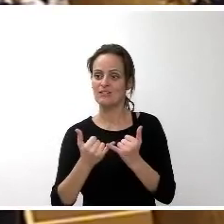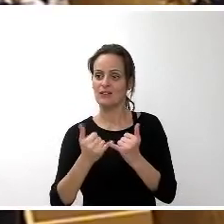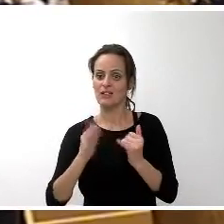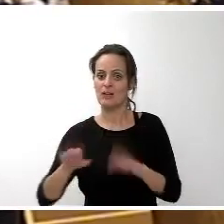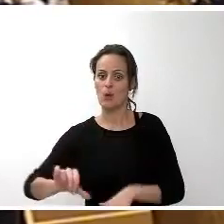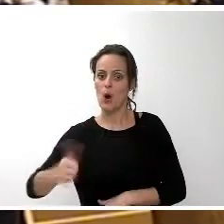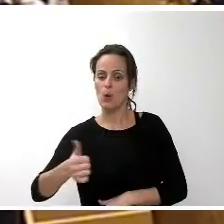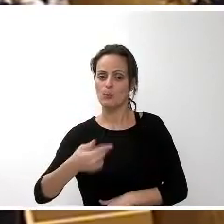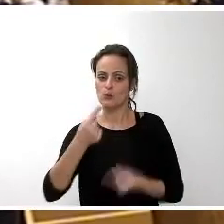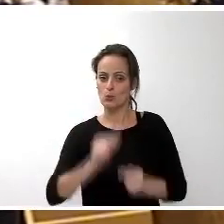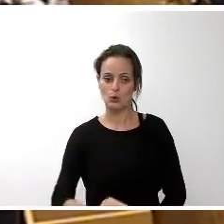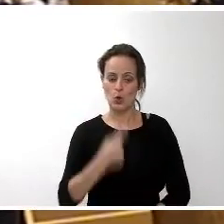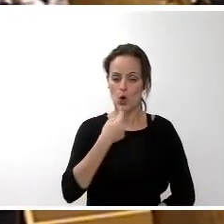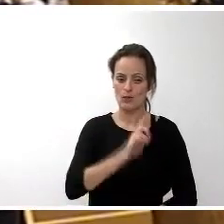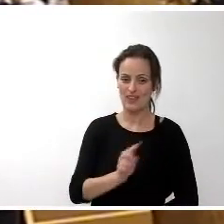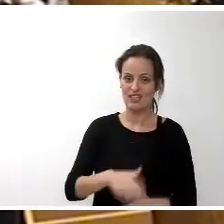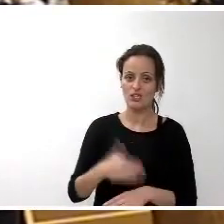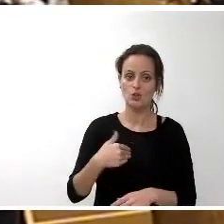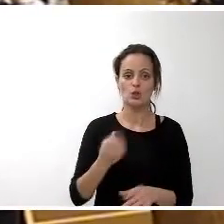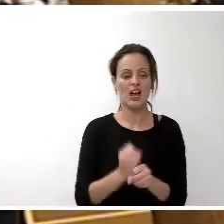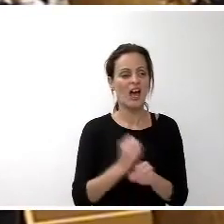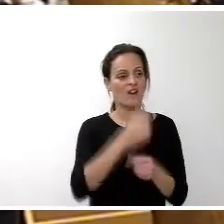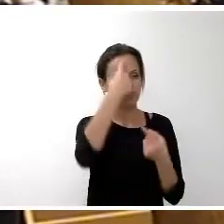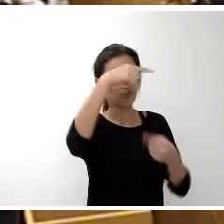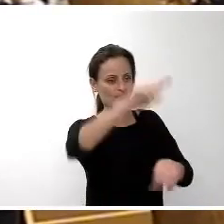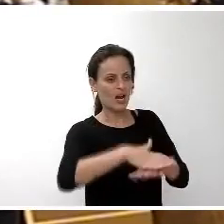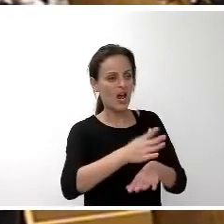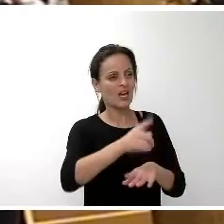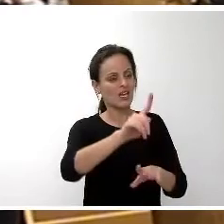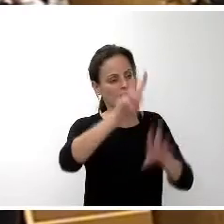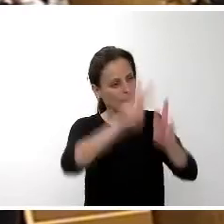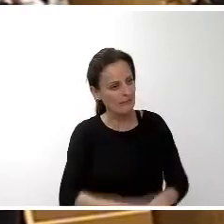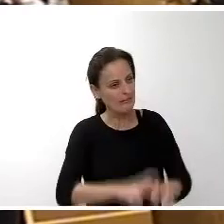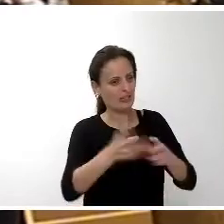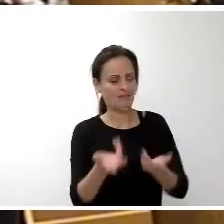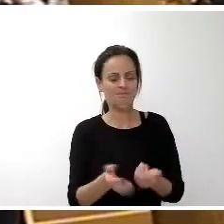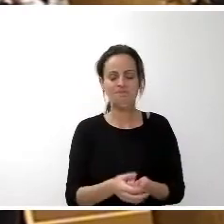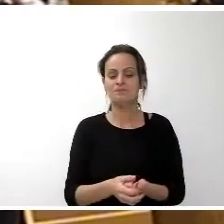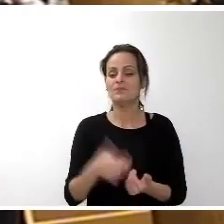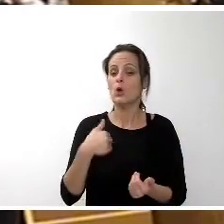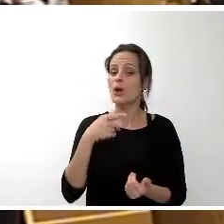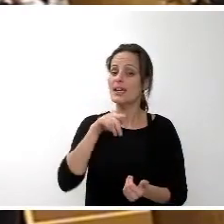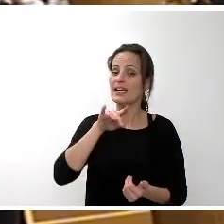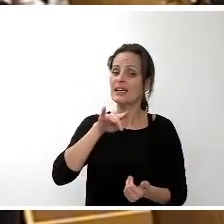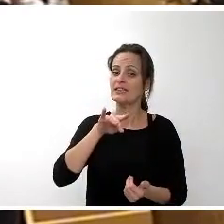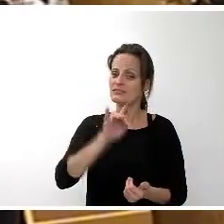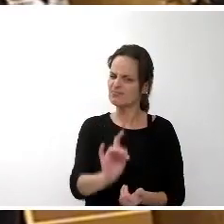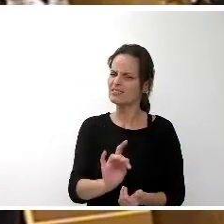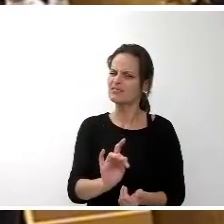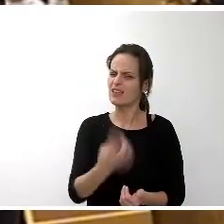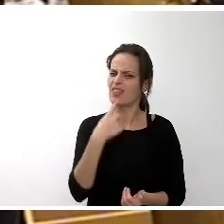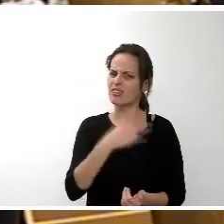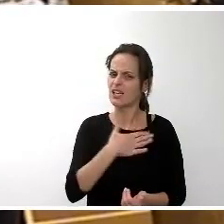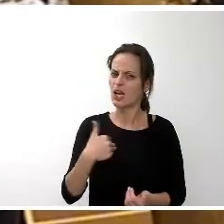le dejo la tarea para que lo investigue y lo analice lo que sí quiero decirle es que es la primera vez